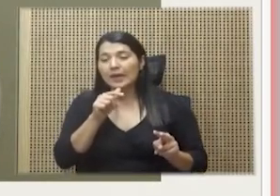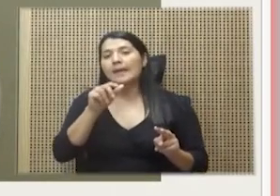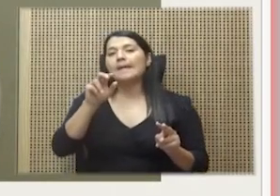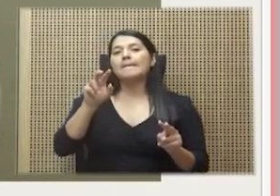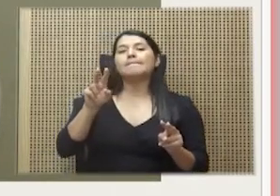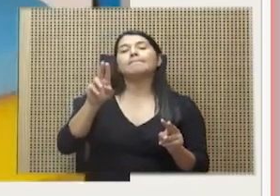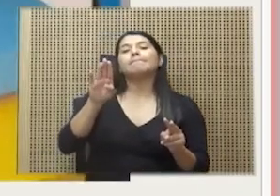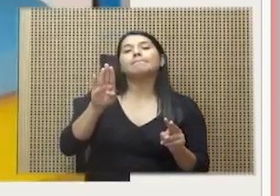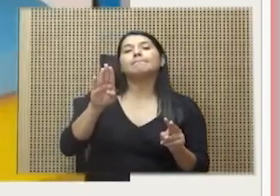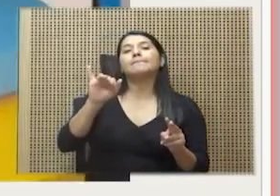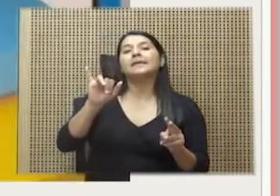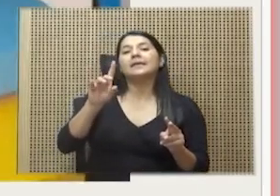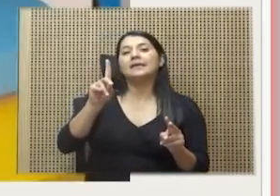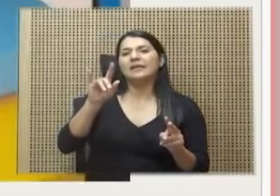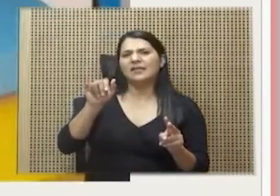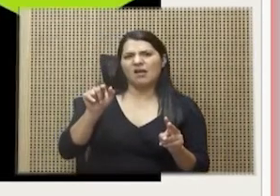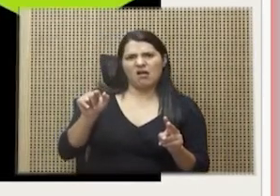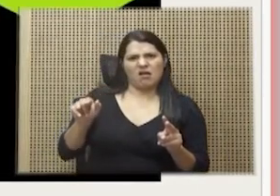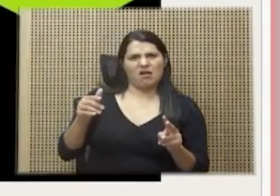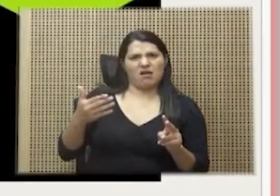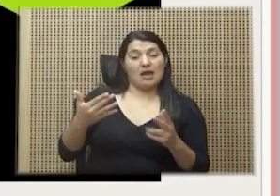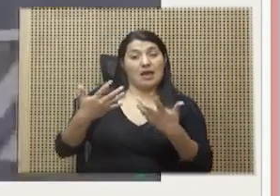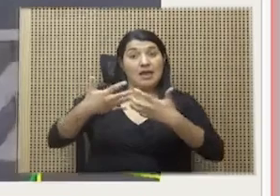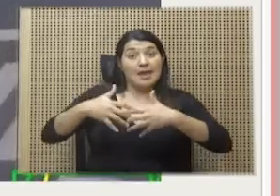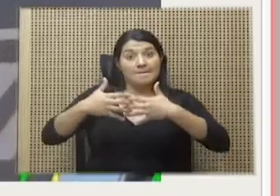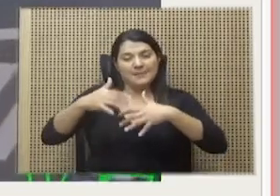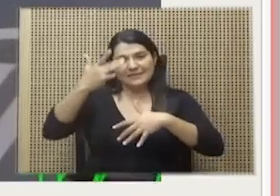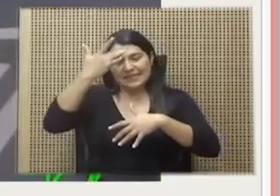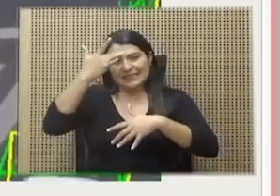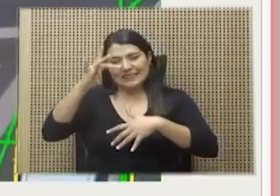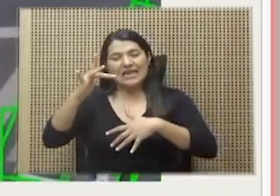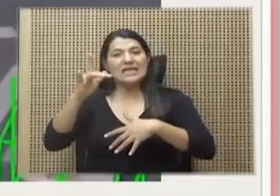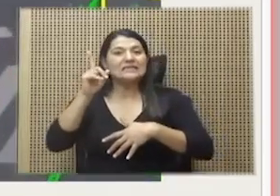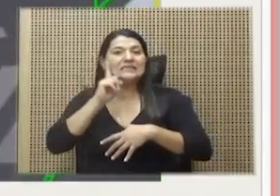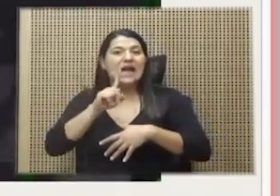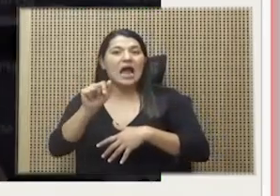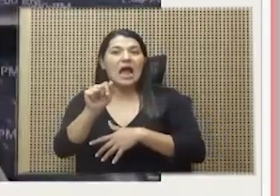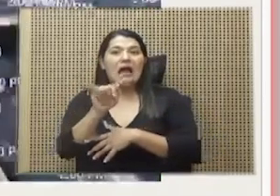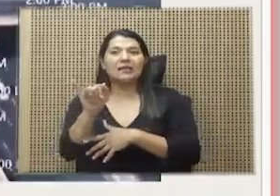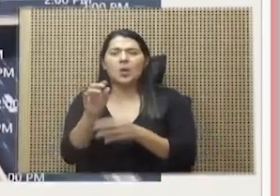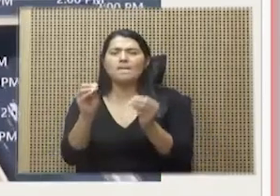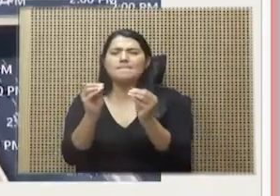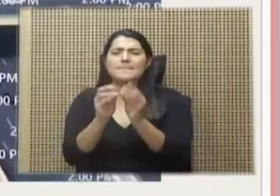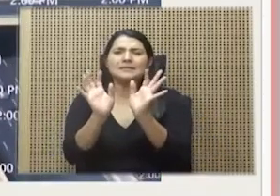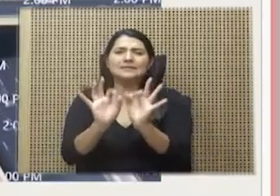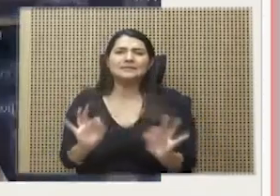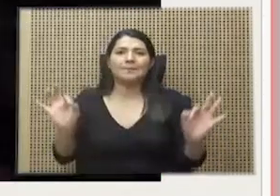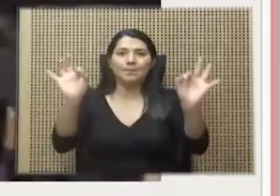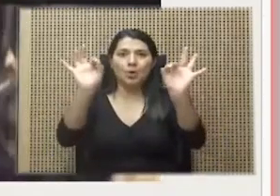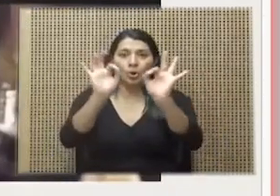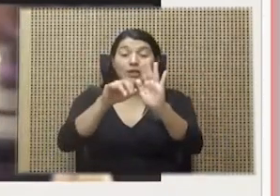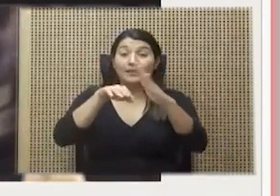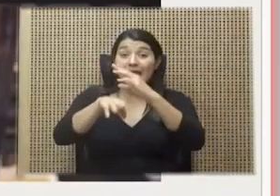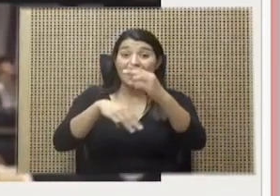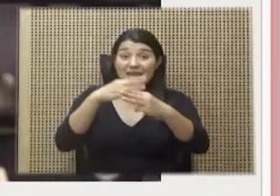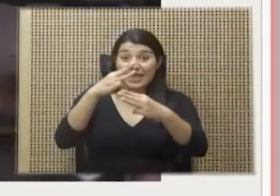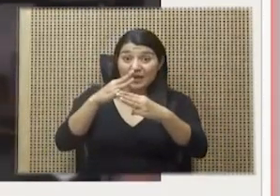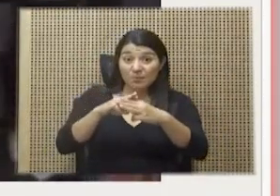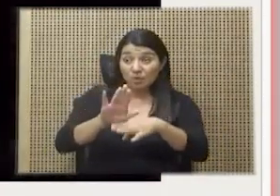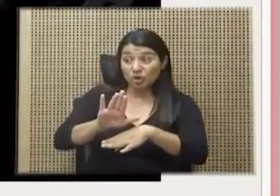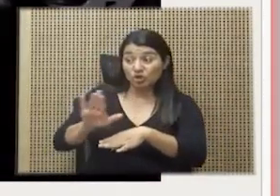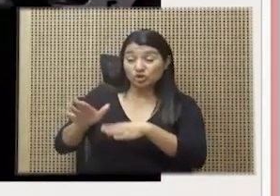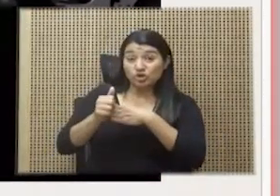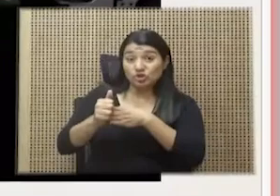empresa de inteligencia artificial más valiosa del mundo, cuyos líderes le ofrecieron al presidente